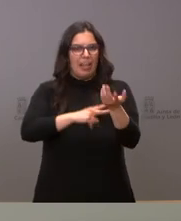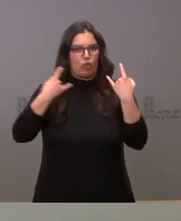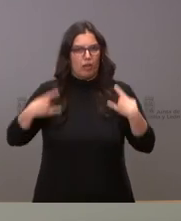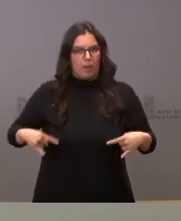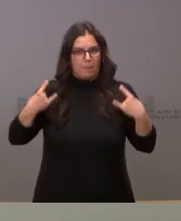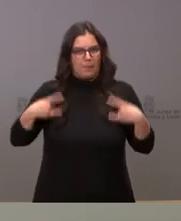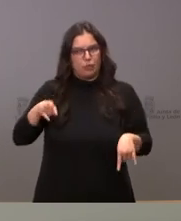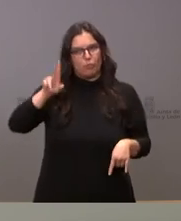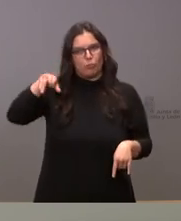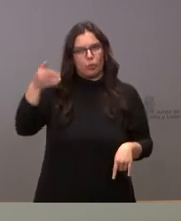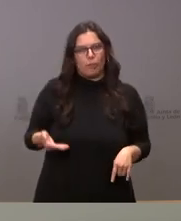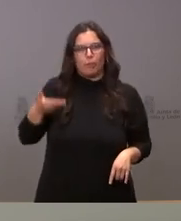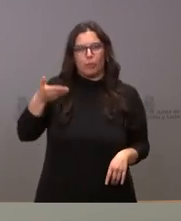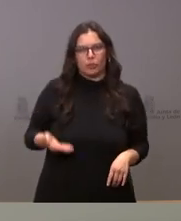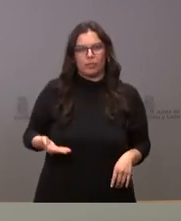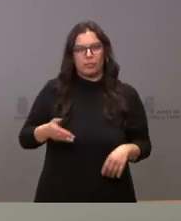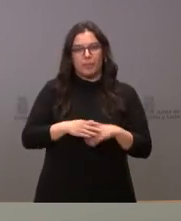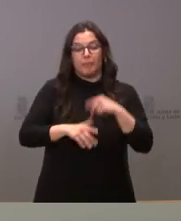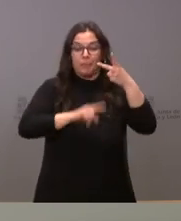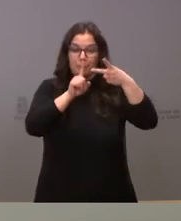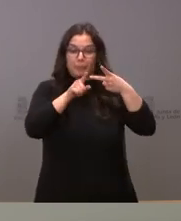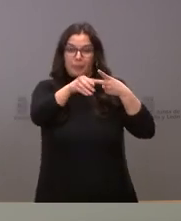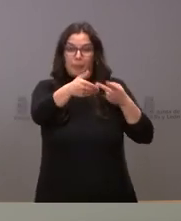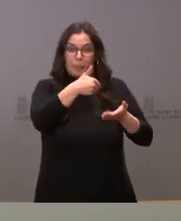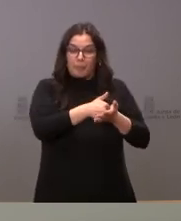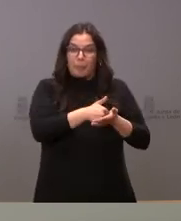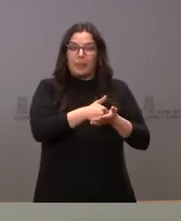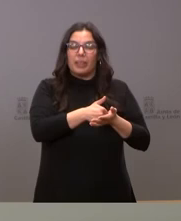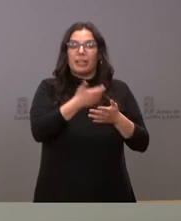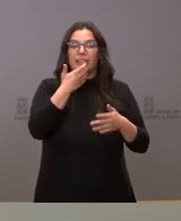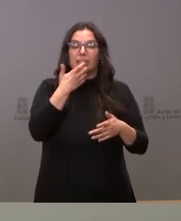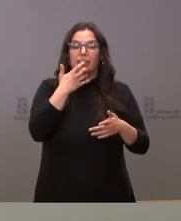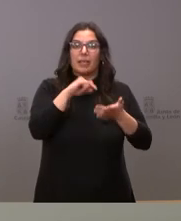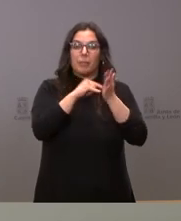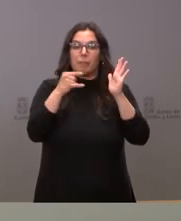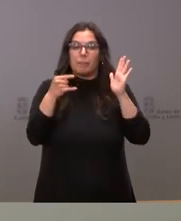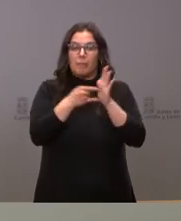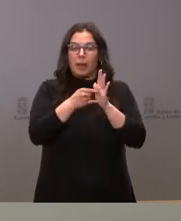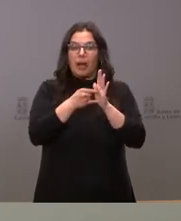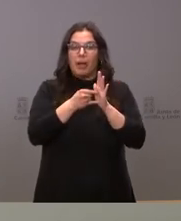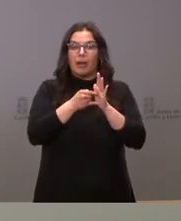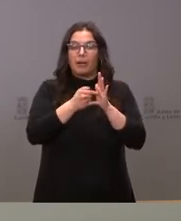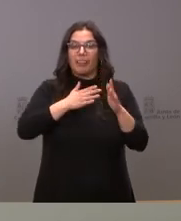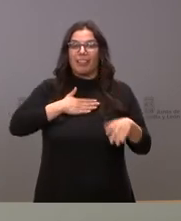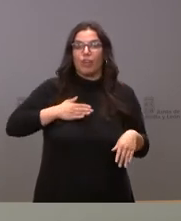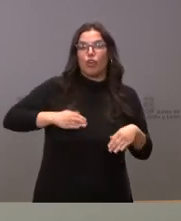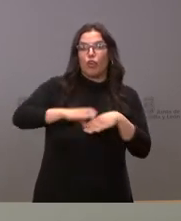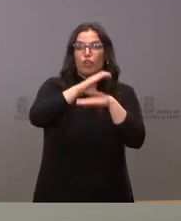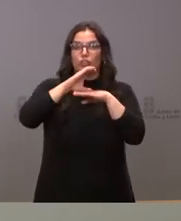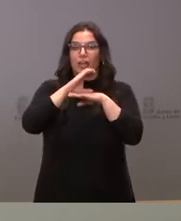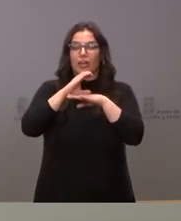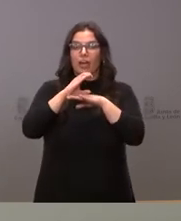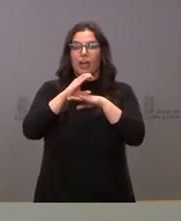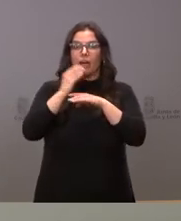de la otra información que me pide de si en los planes de la consejería está algún tipo de